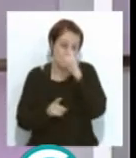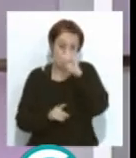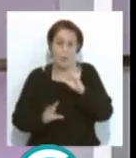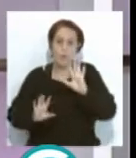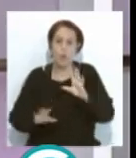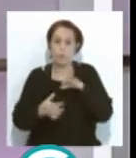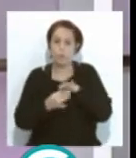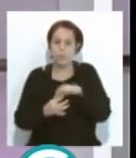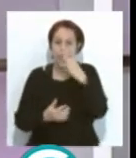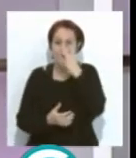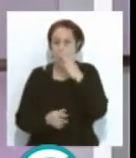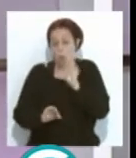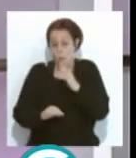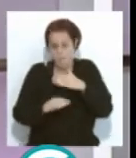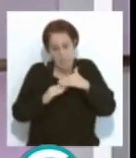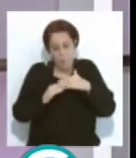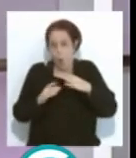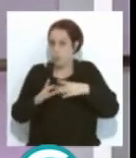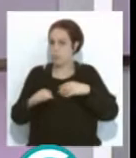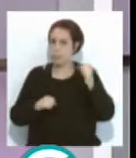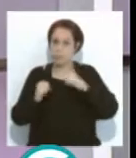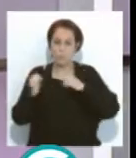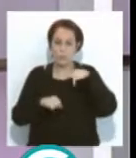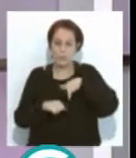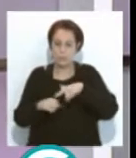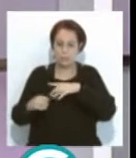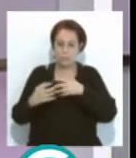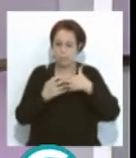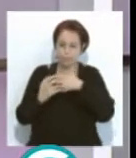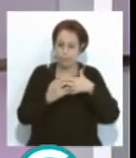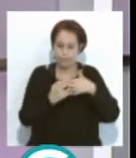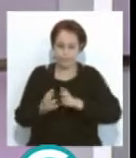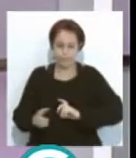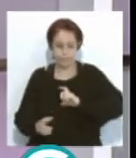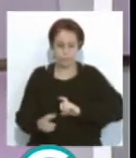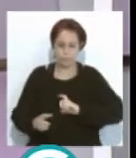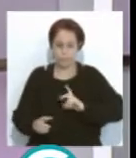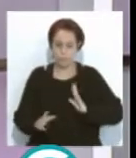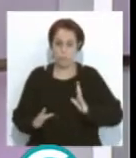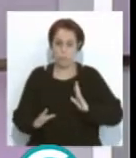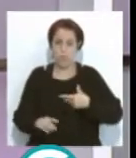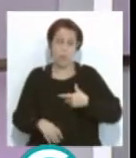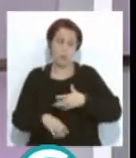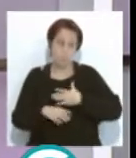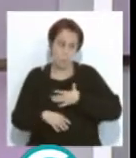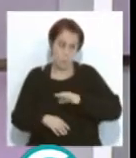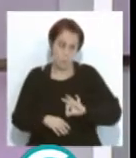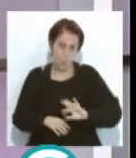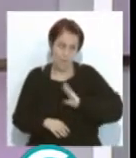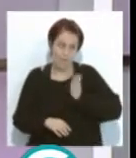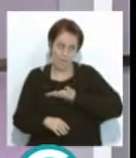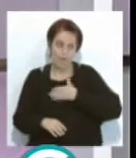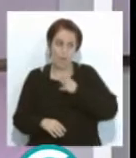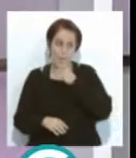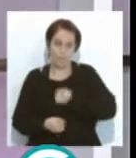o por lo menos el concurso está lleno de una lucha de egos enorme y a lo mejor me va a caer gorda por soltarlo, pero vamos,